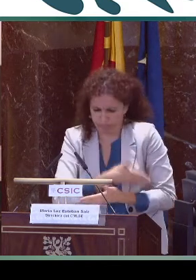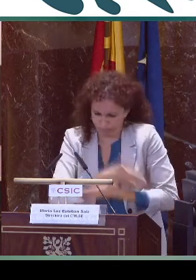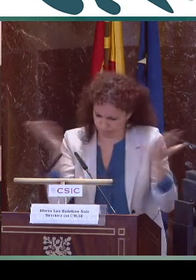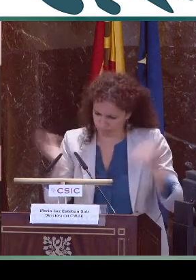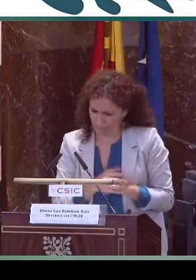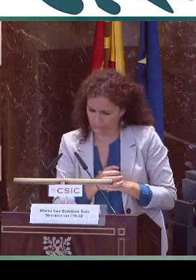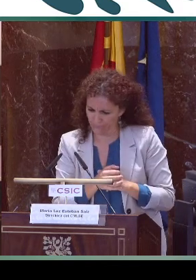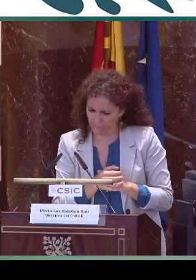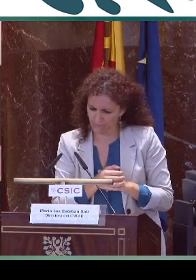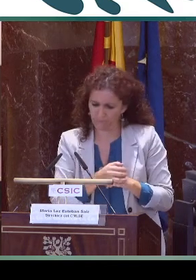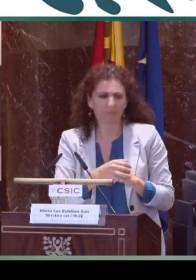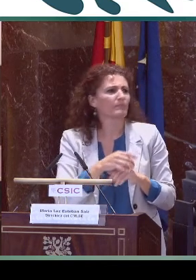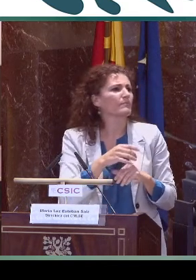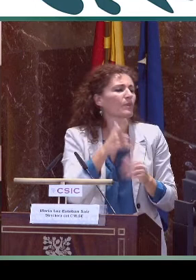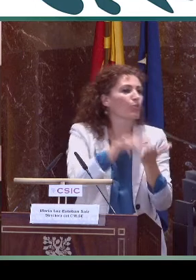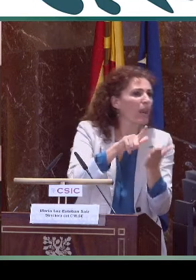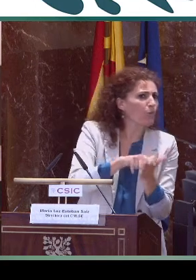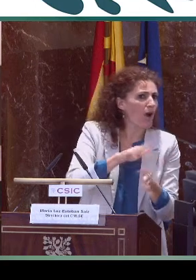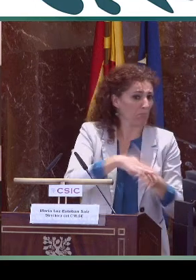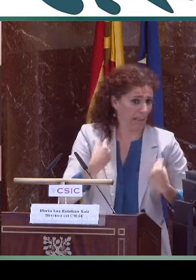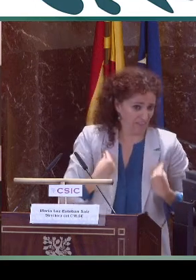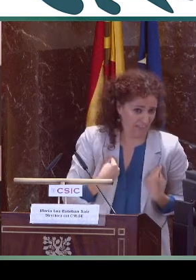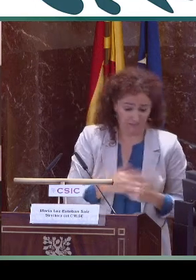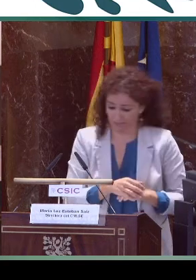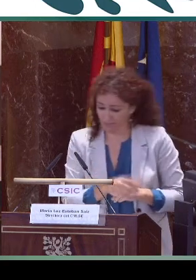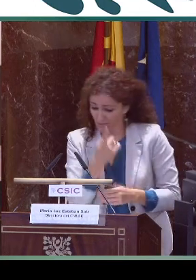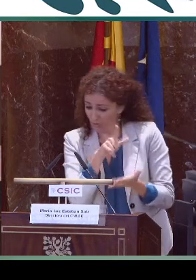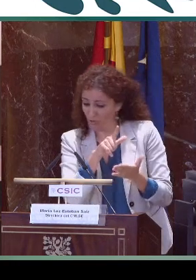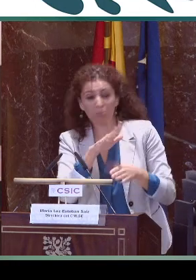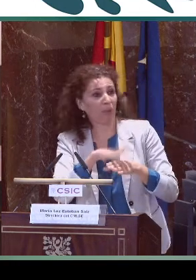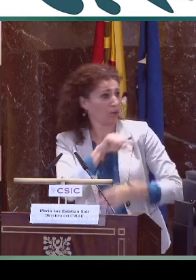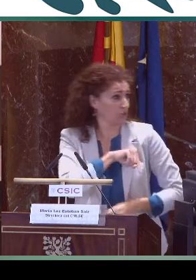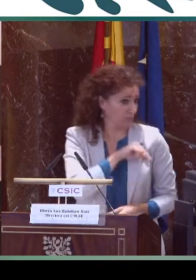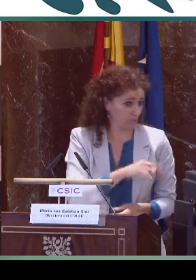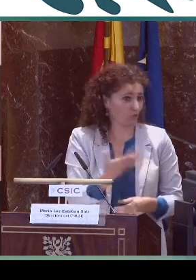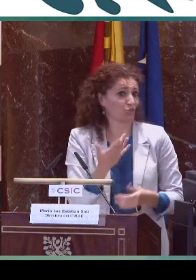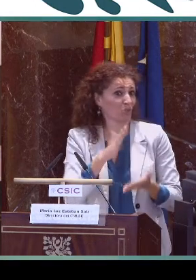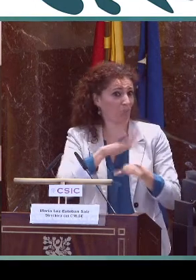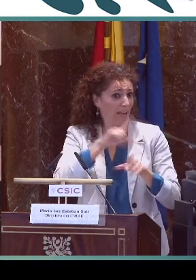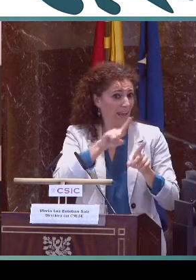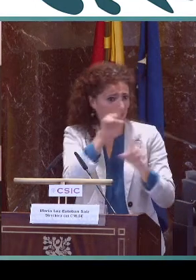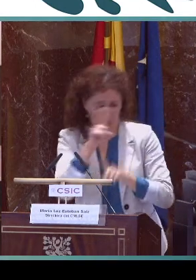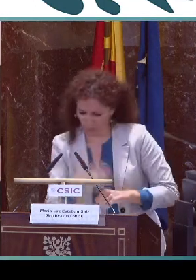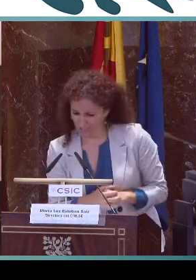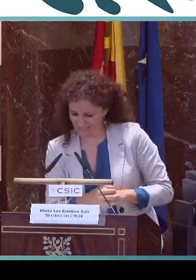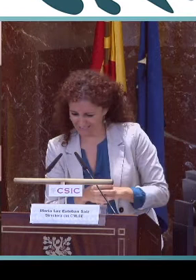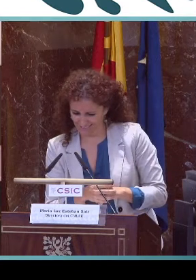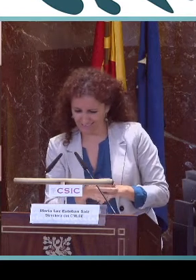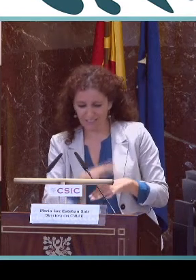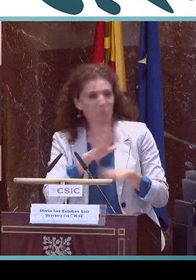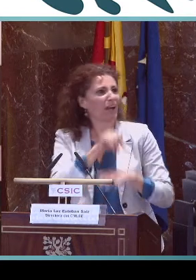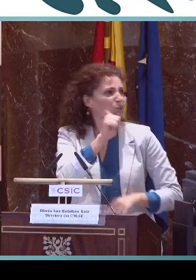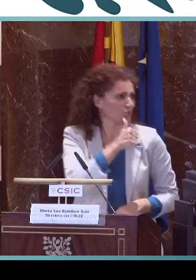igual que cualquier otra lengua, nos sirve para todo. Es una lengua para la vida, para los sentimientos,